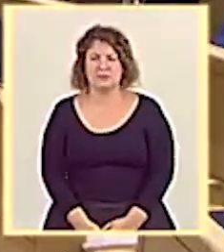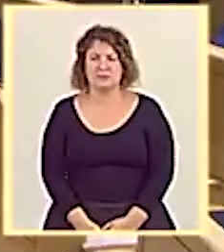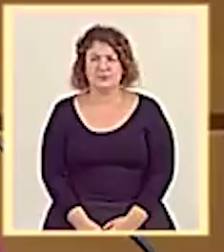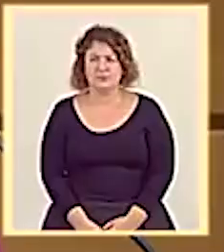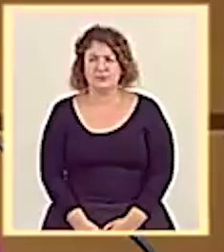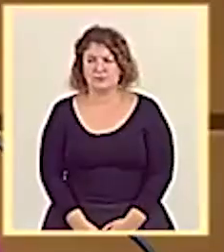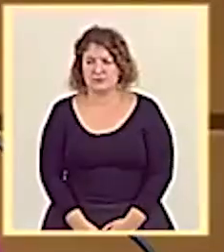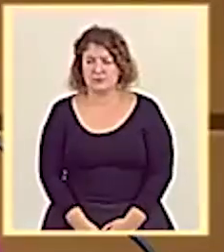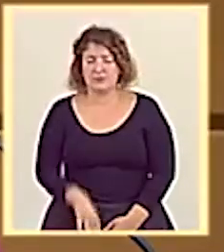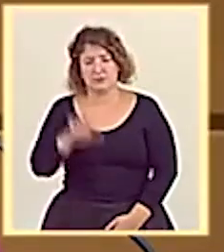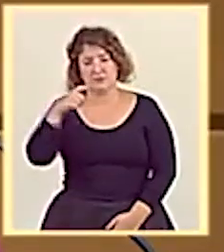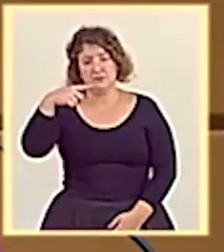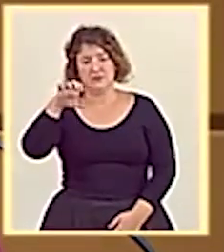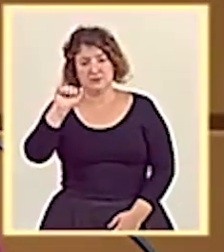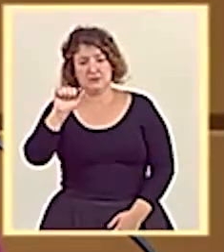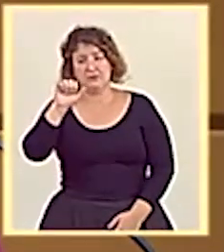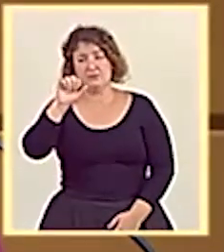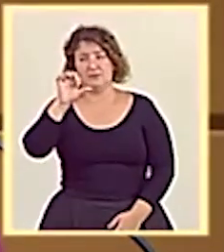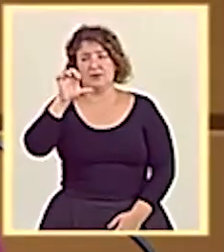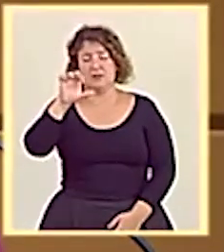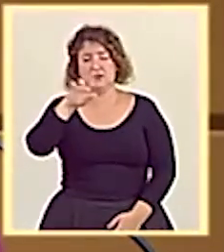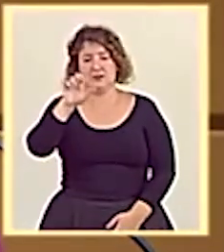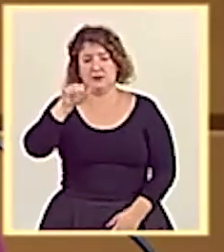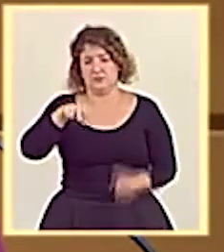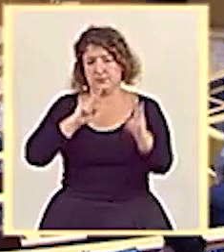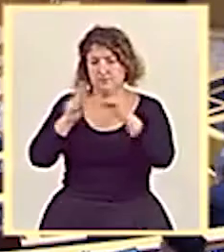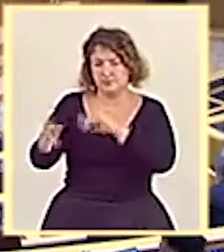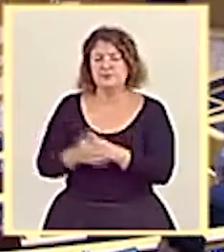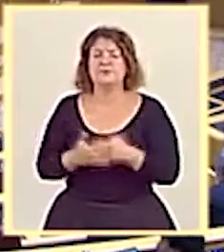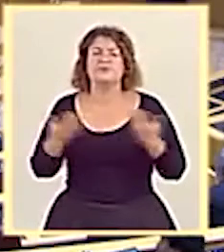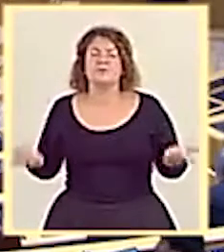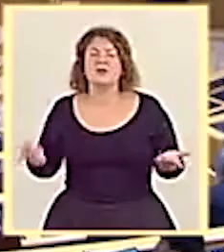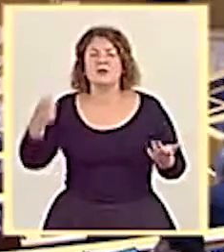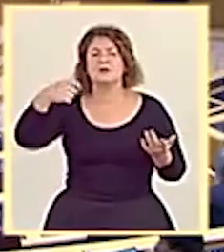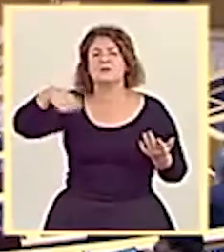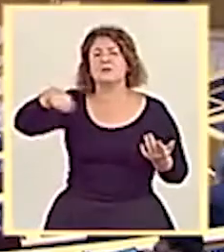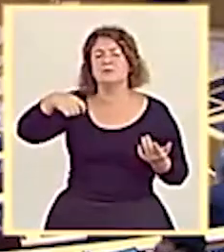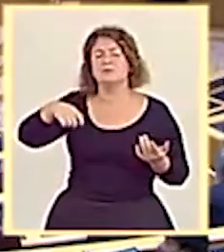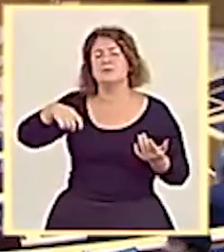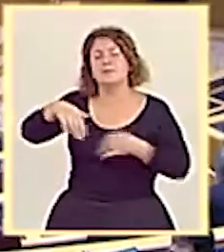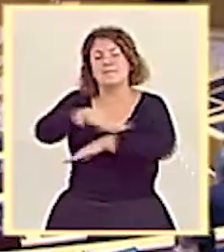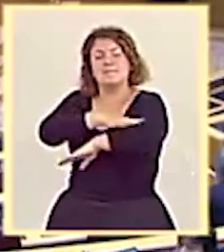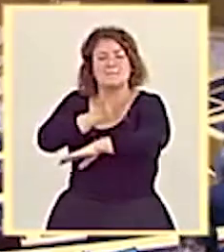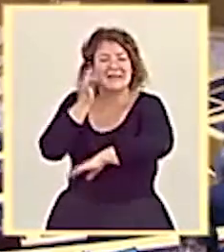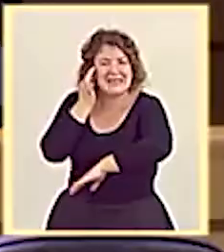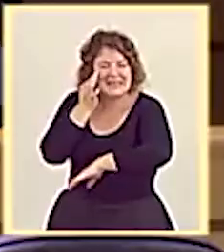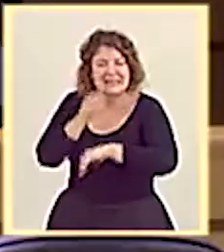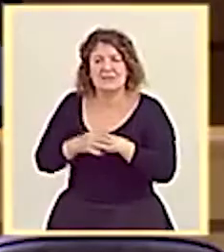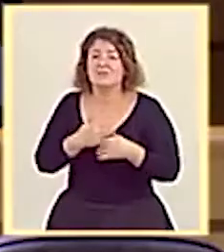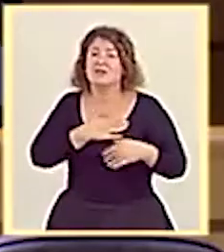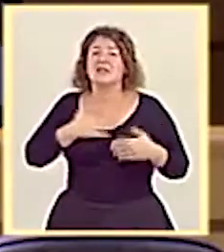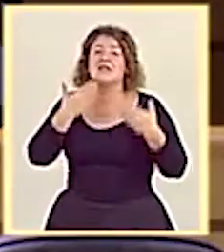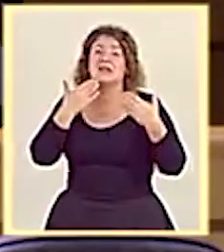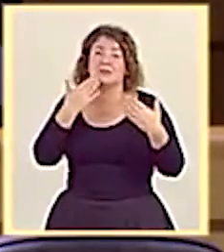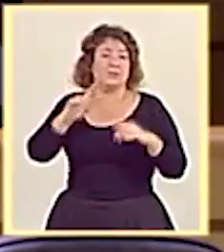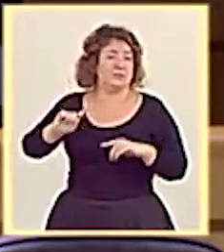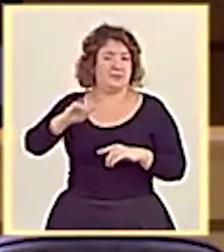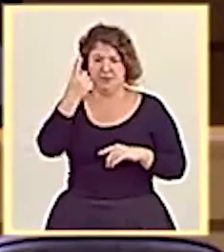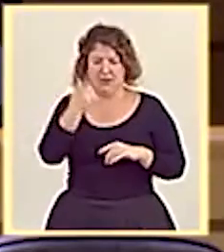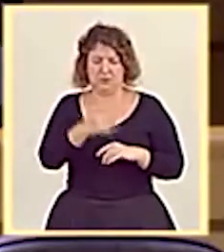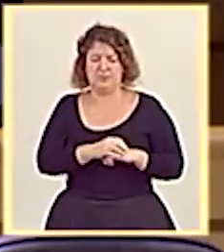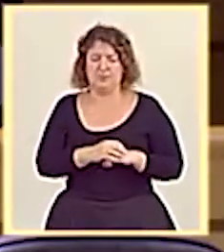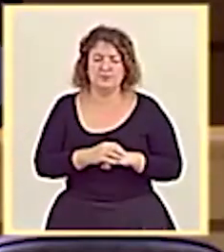Senador Egea Serrano. Gracias, señora presidenta. Señora ministra, quiero agradecerle en primer lugar